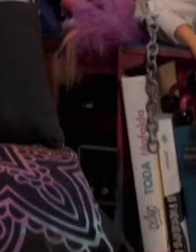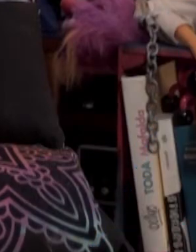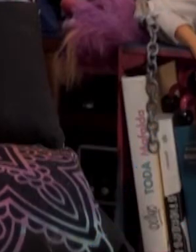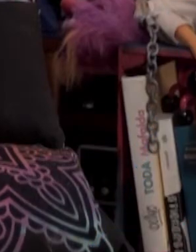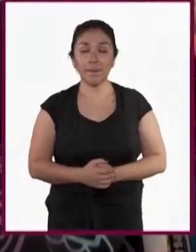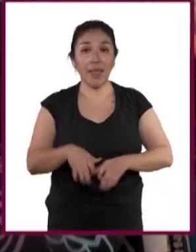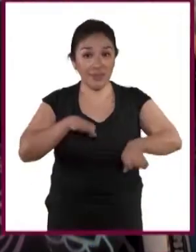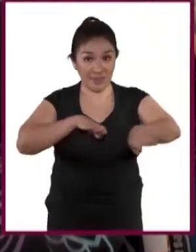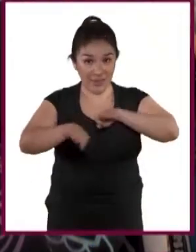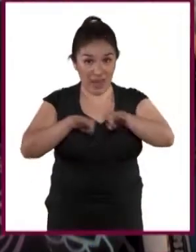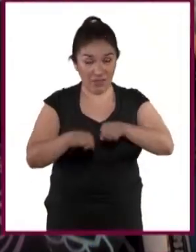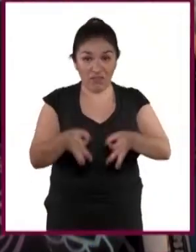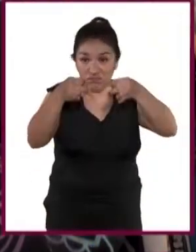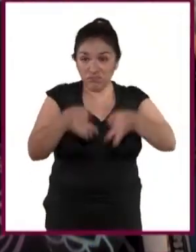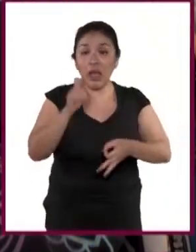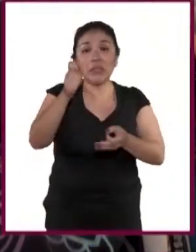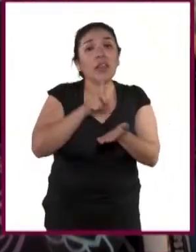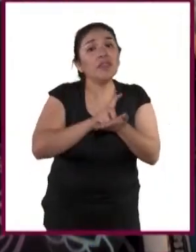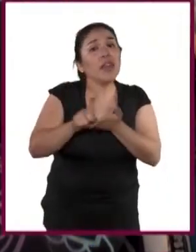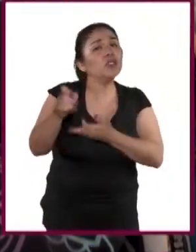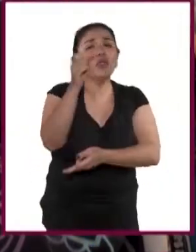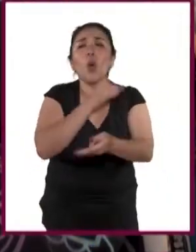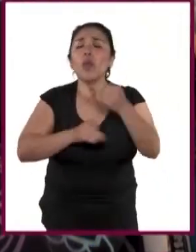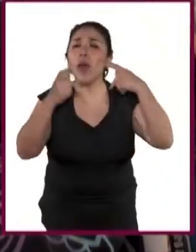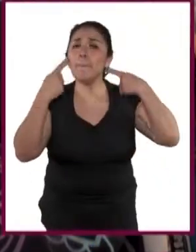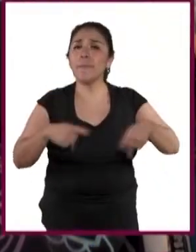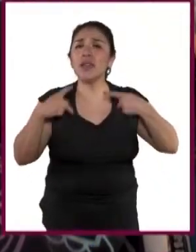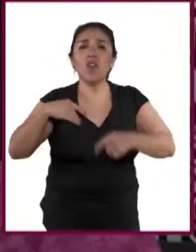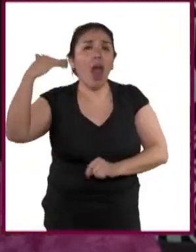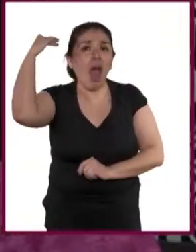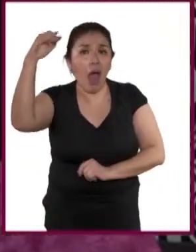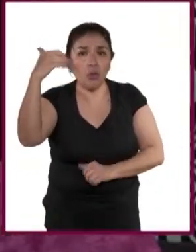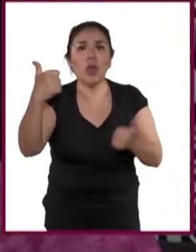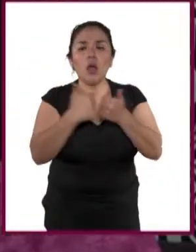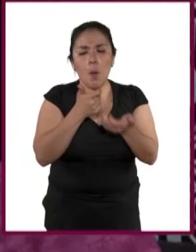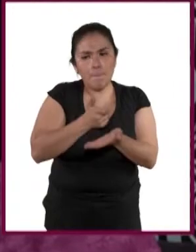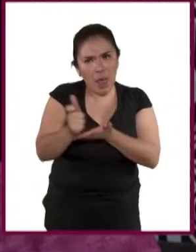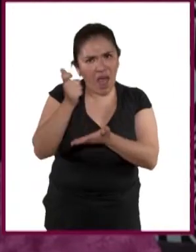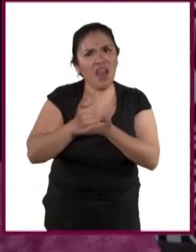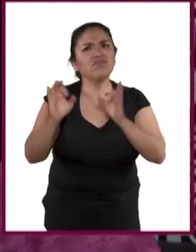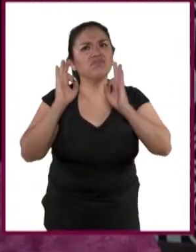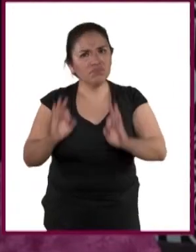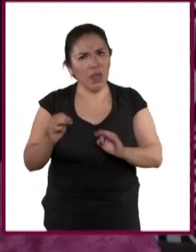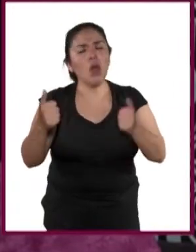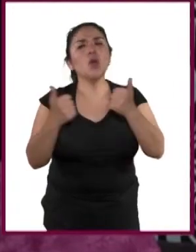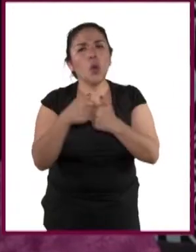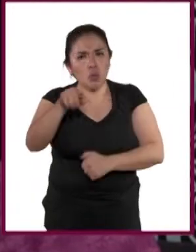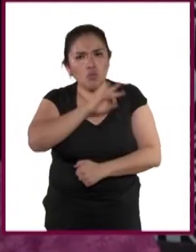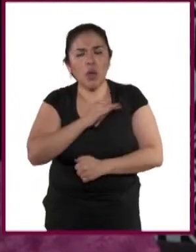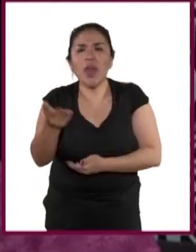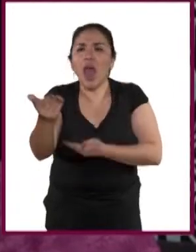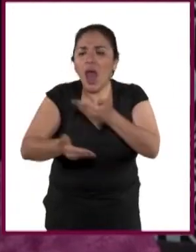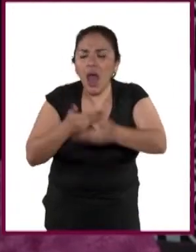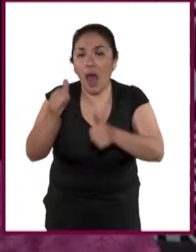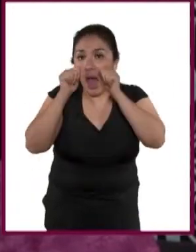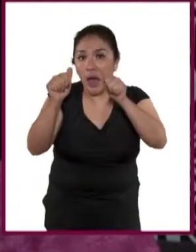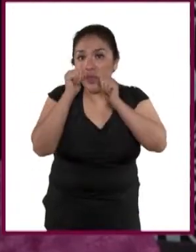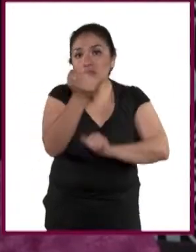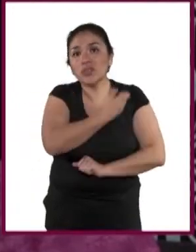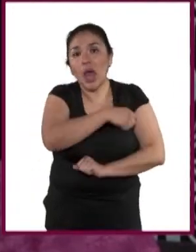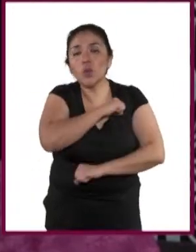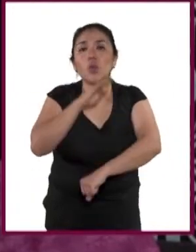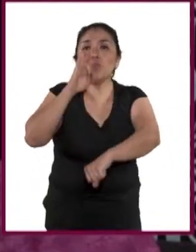El trabajo digno es un derecho de todas las personas adultas, con un sueldo suficiente, con acceso a servicios de salud y